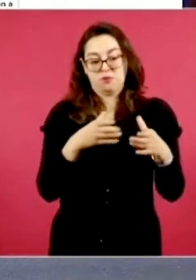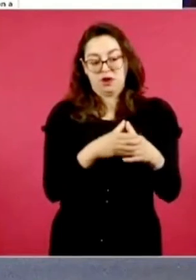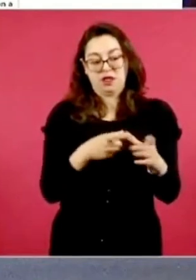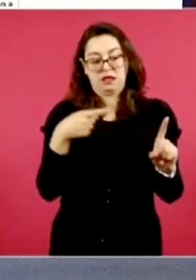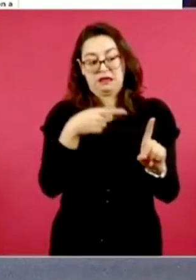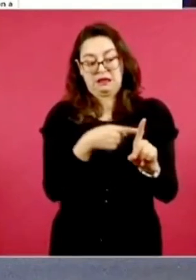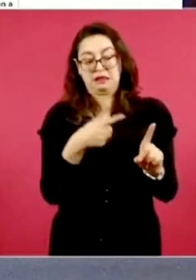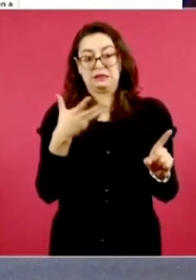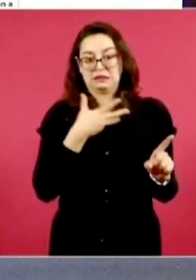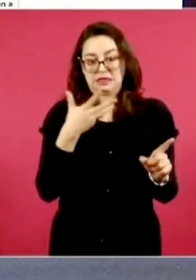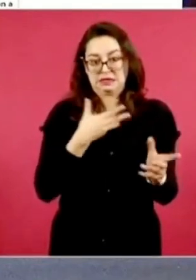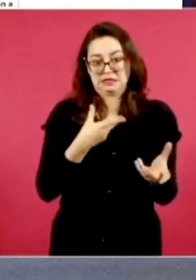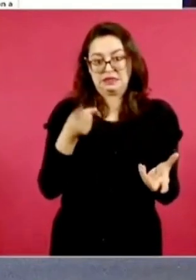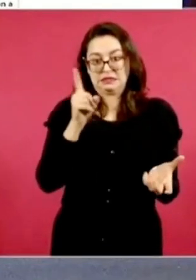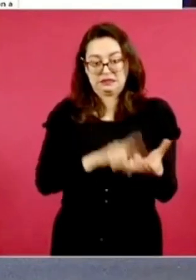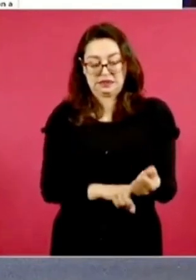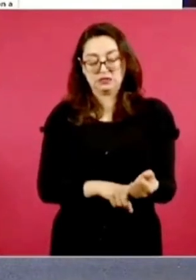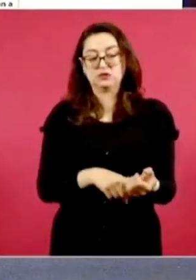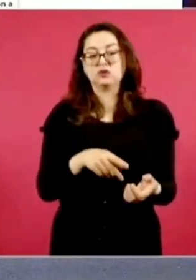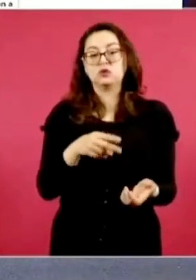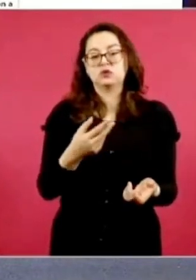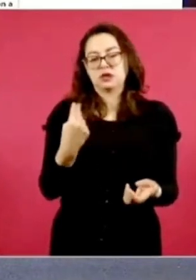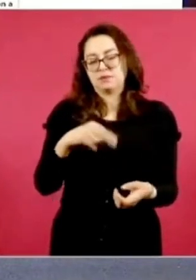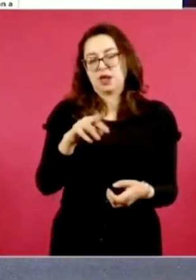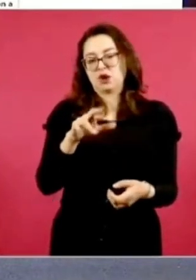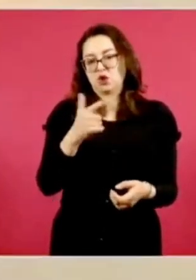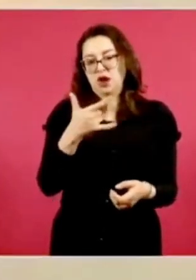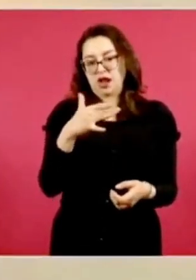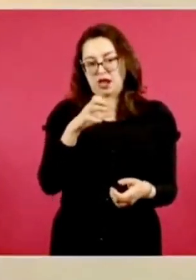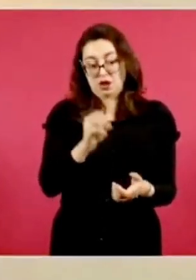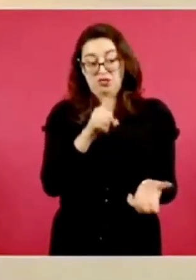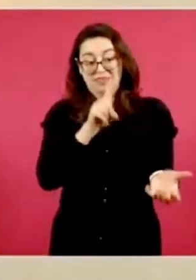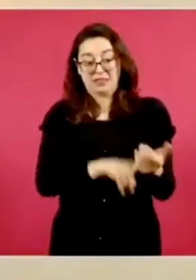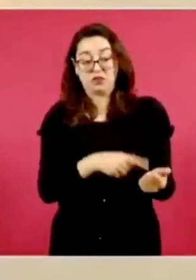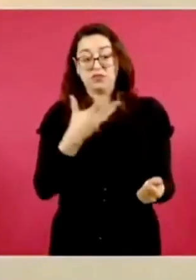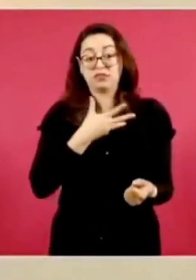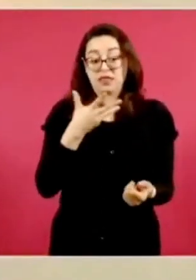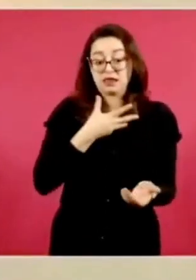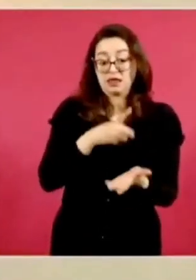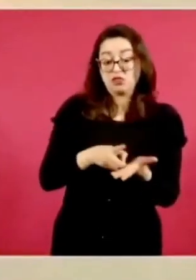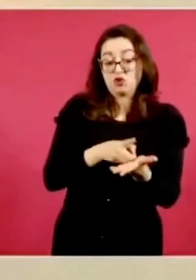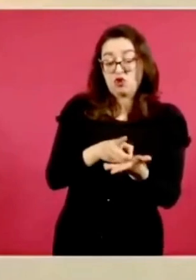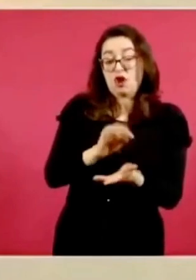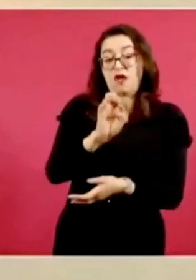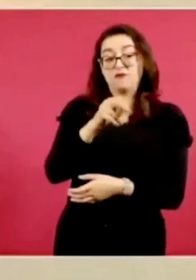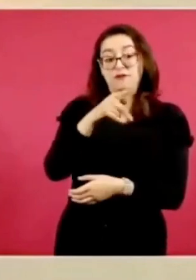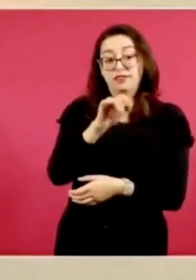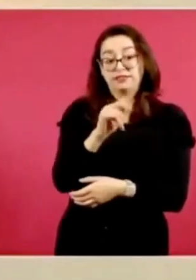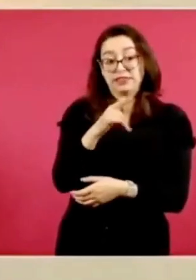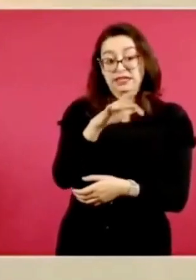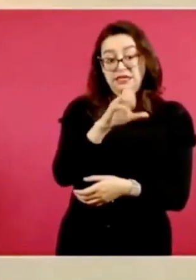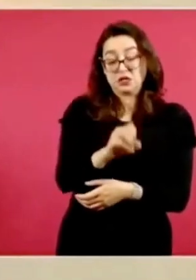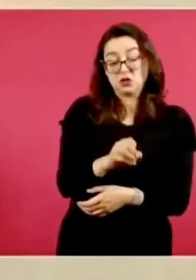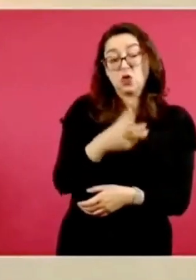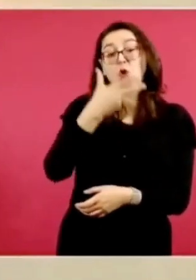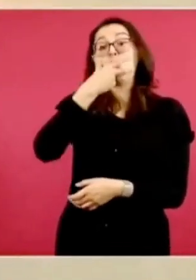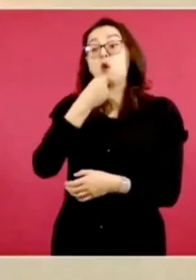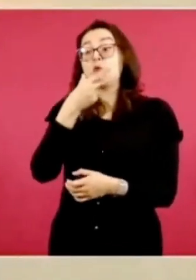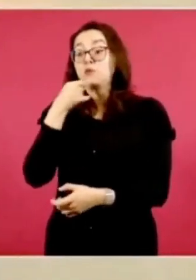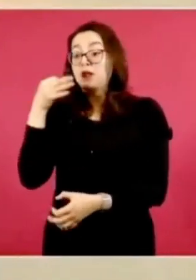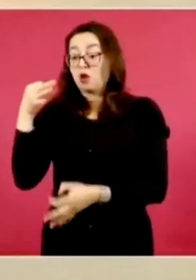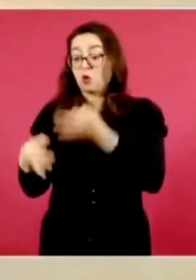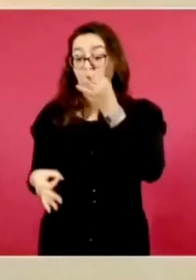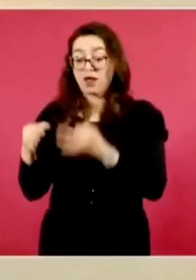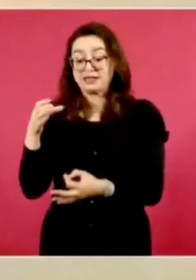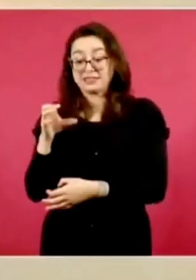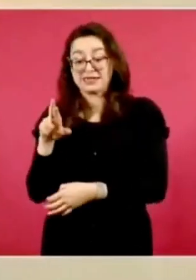y cocaína. Es Rogelio N., involucra al juez Cresencio Contreras Martínez, quien el